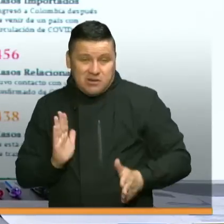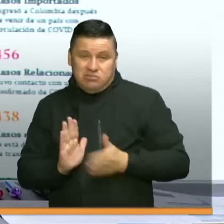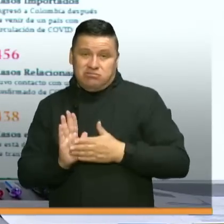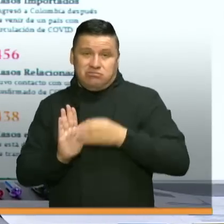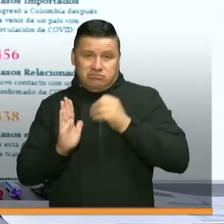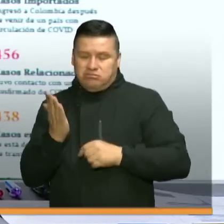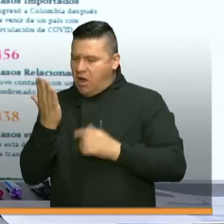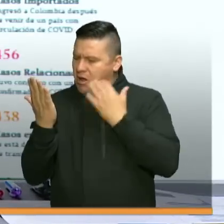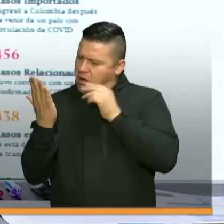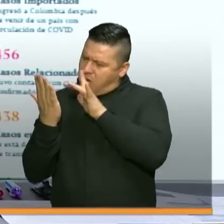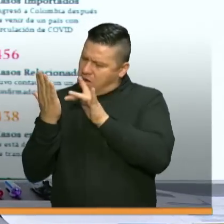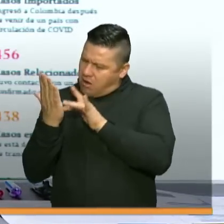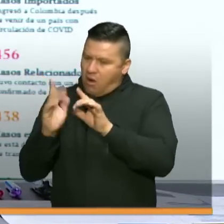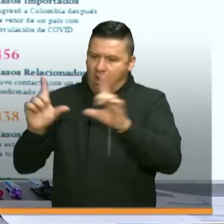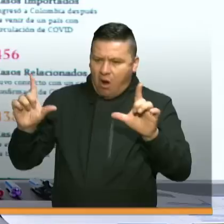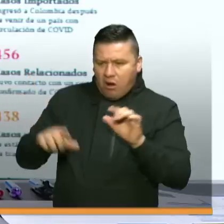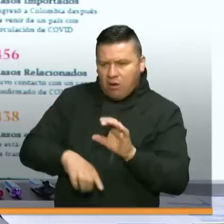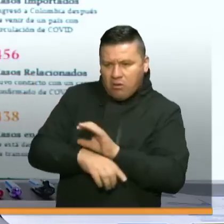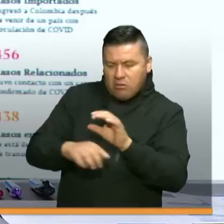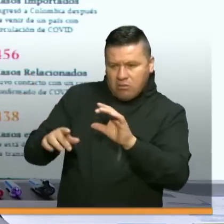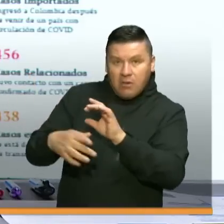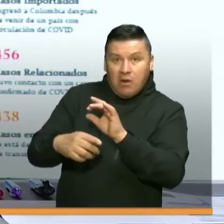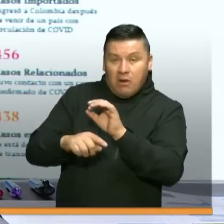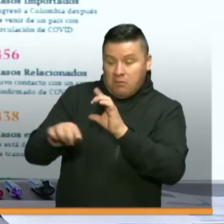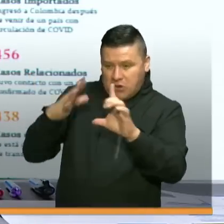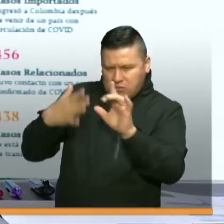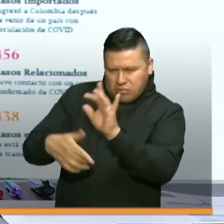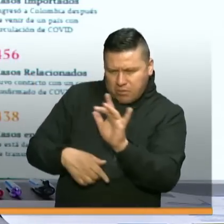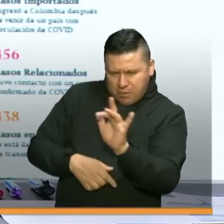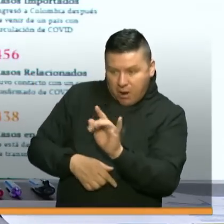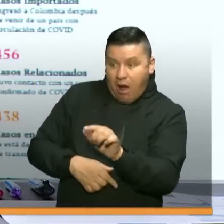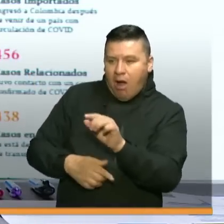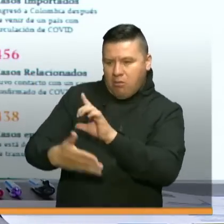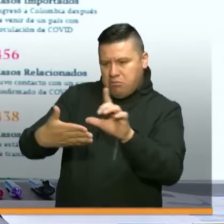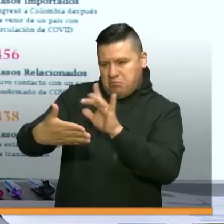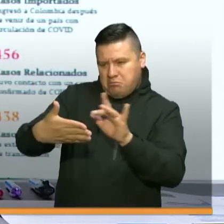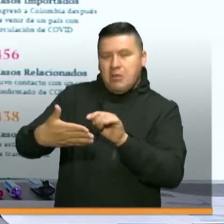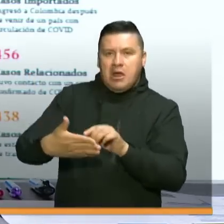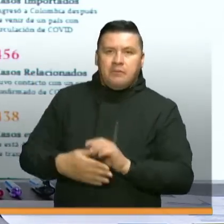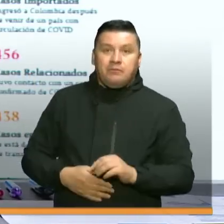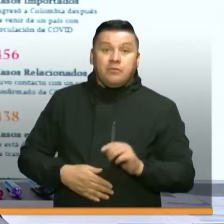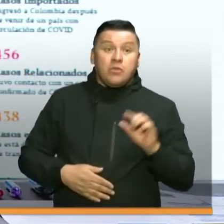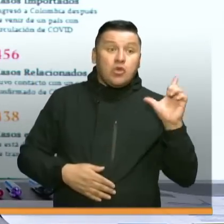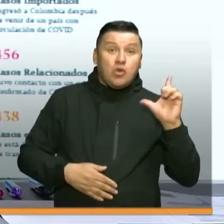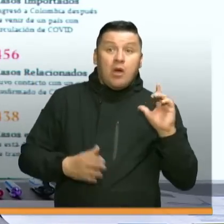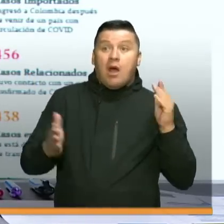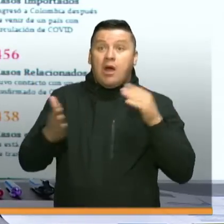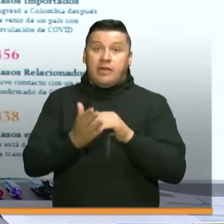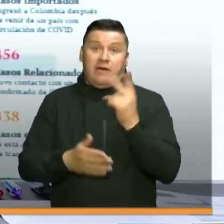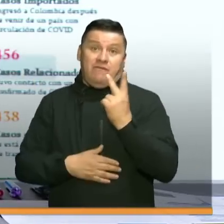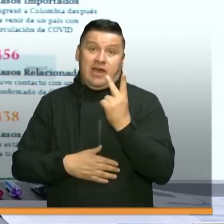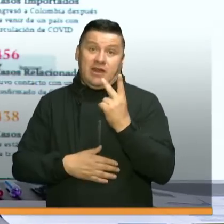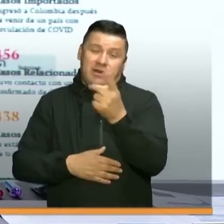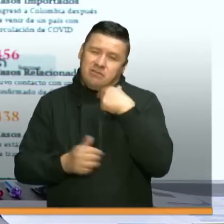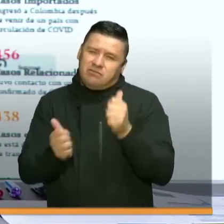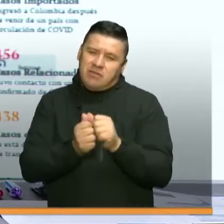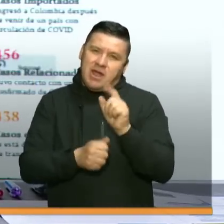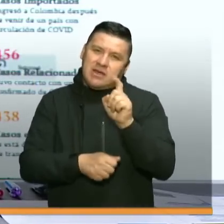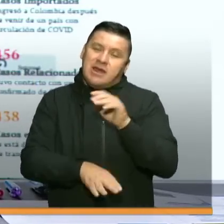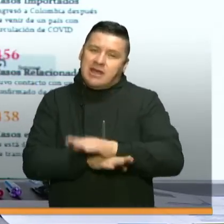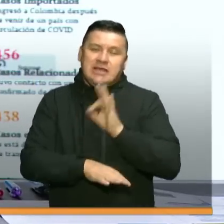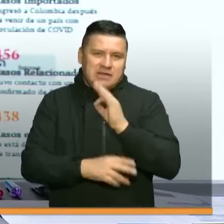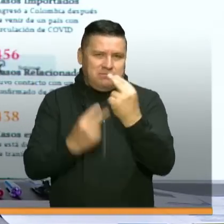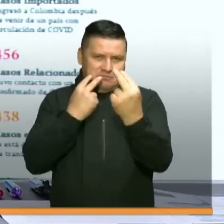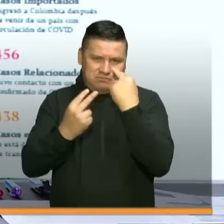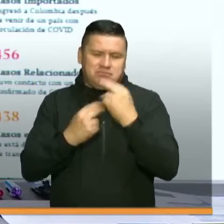también coronaviruscolombia.gov.co y obviamente también la invitación a que de lunes a viernes nos estés acompañando a las seis de la tarde